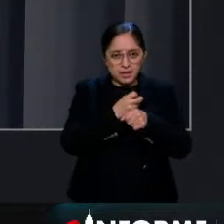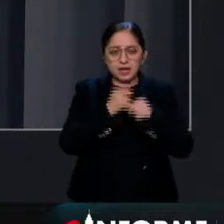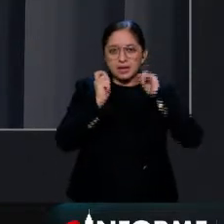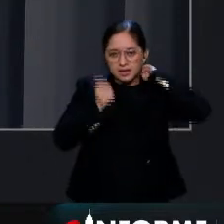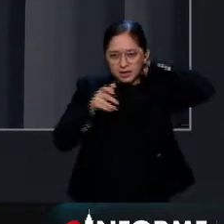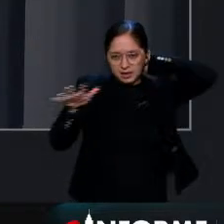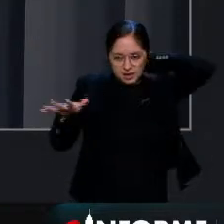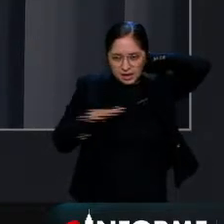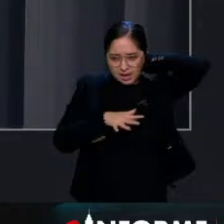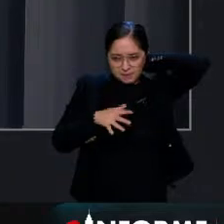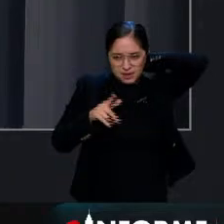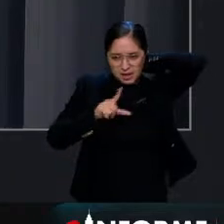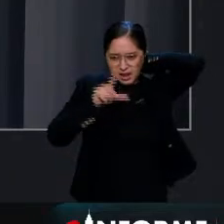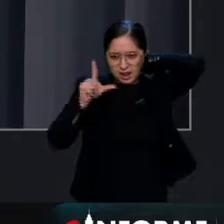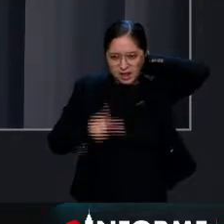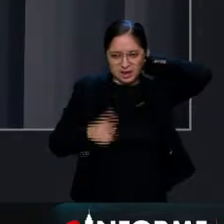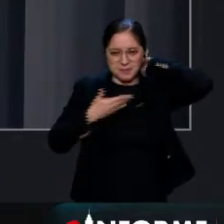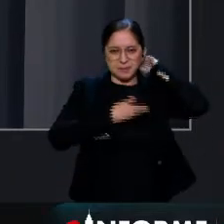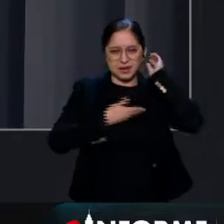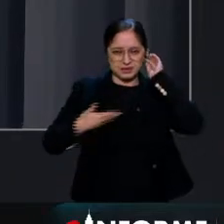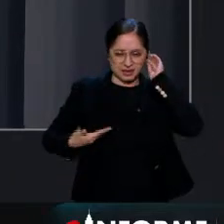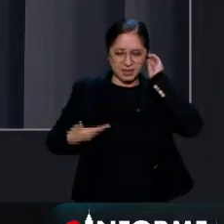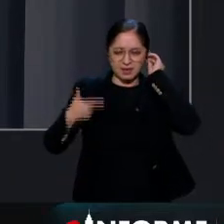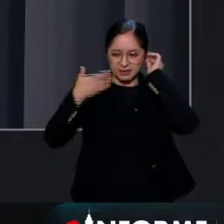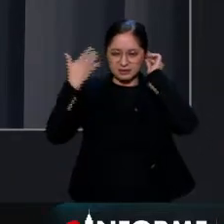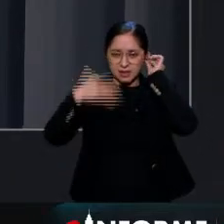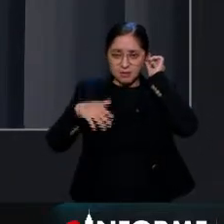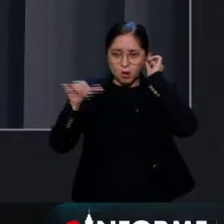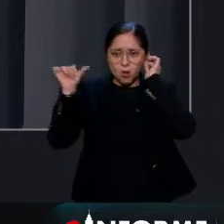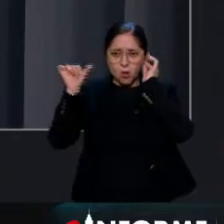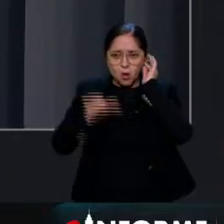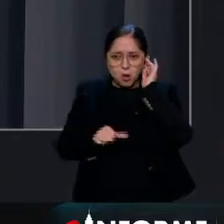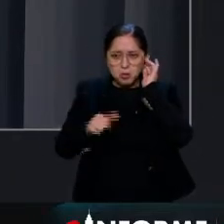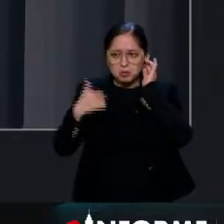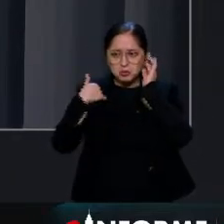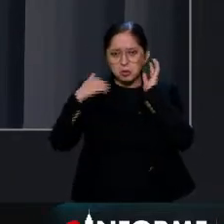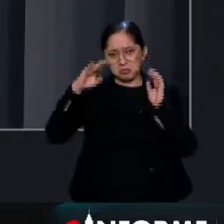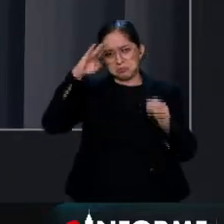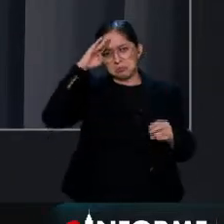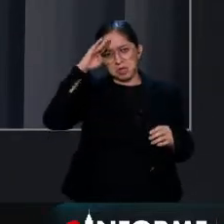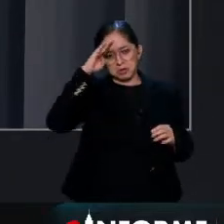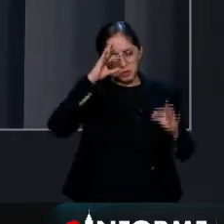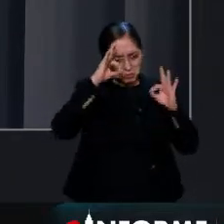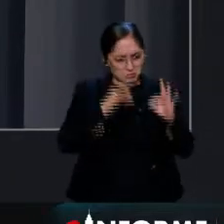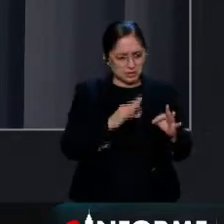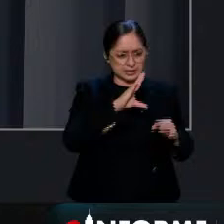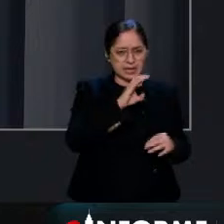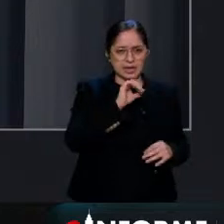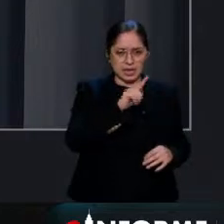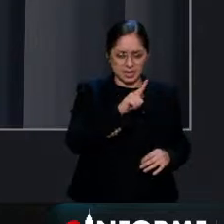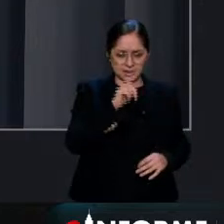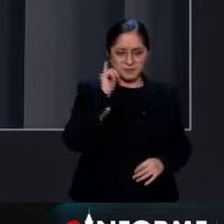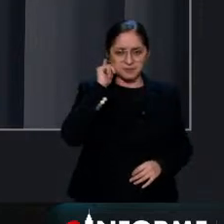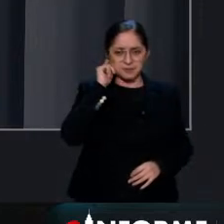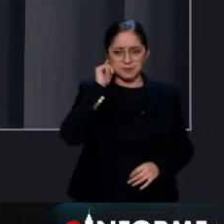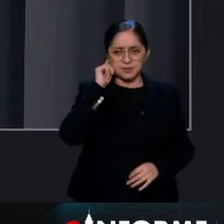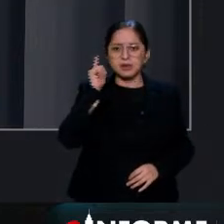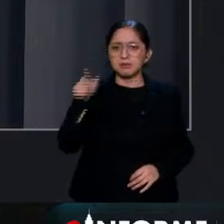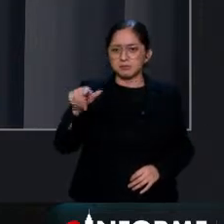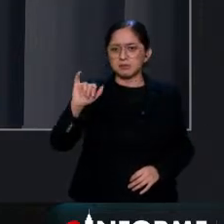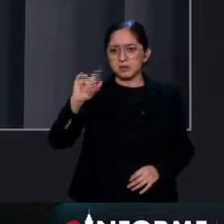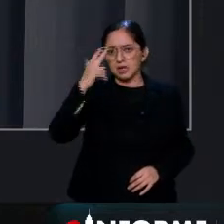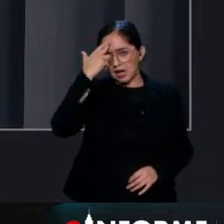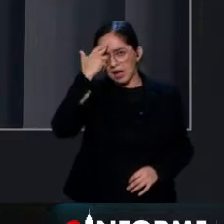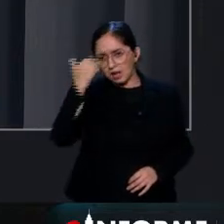reforma presidencial donde hay temas muy centrales el de hoy sí nos parece que es central ahora es cierto no vimos ahí un debate